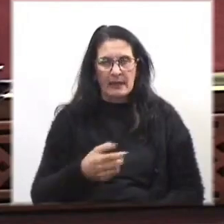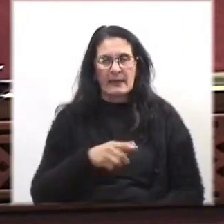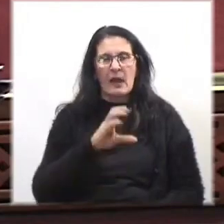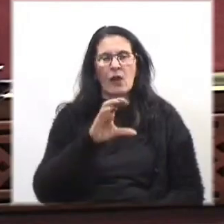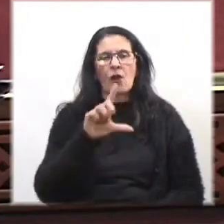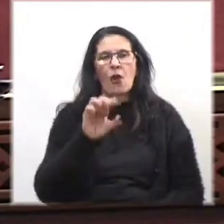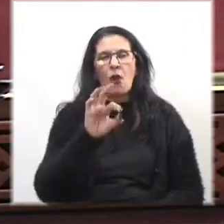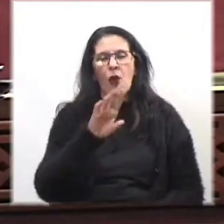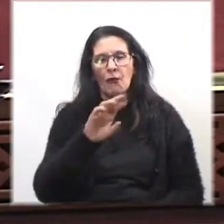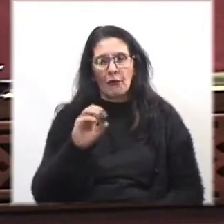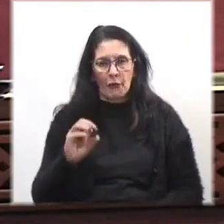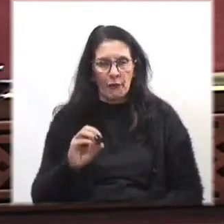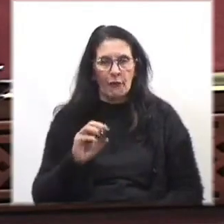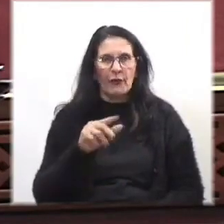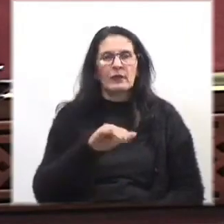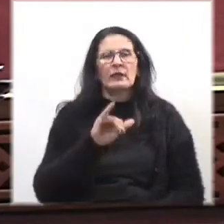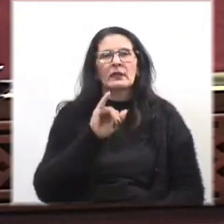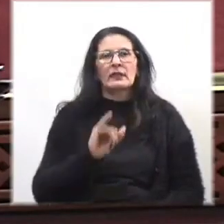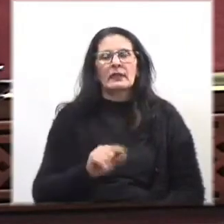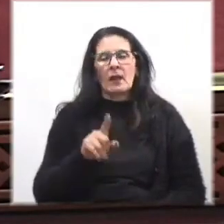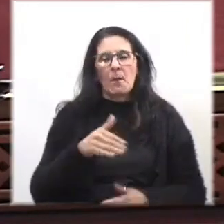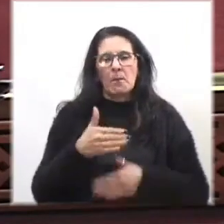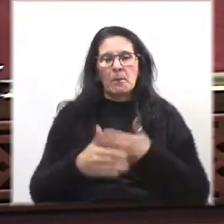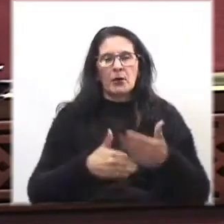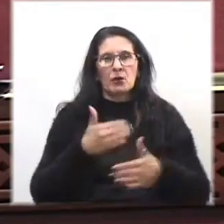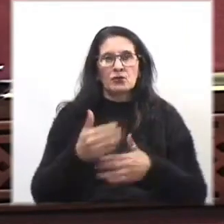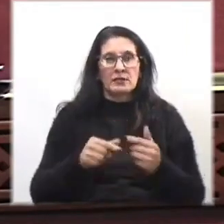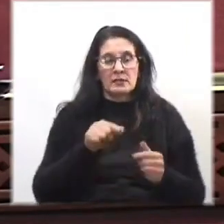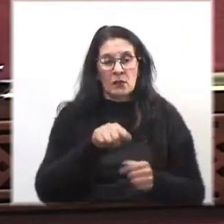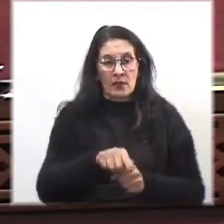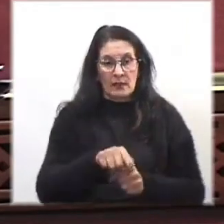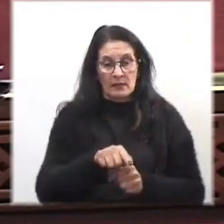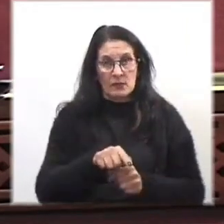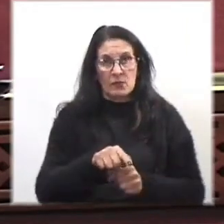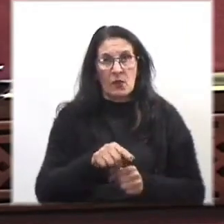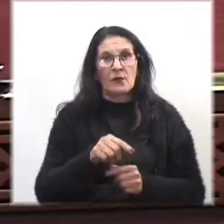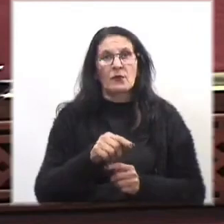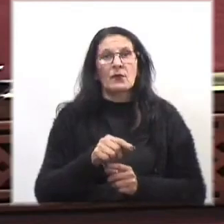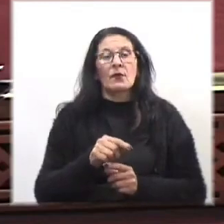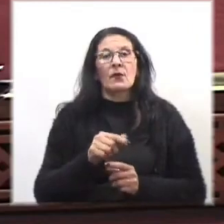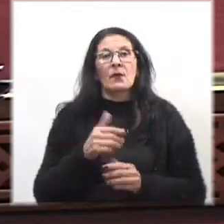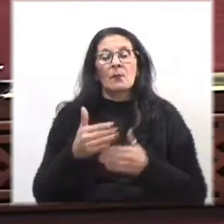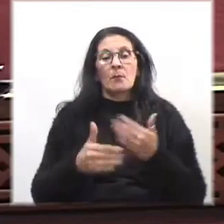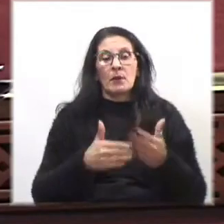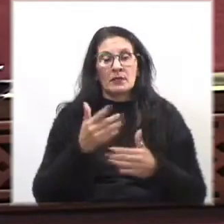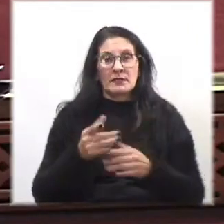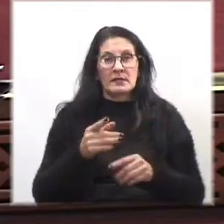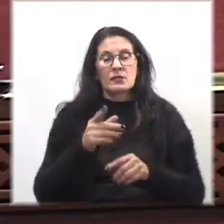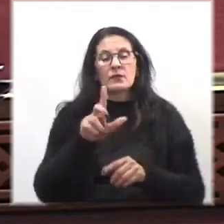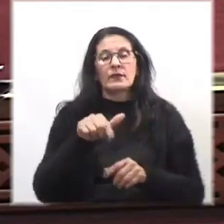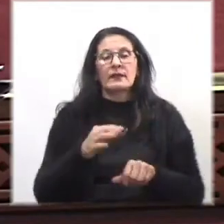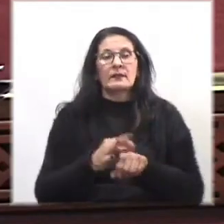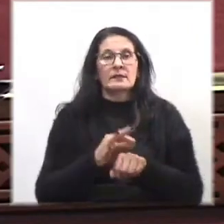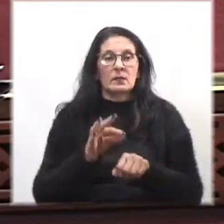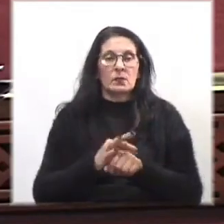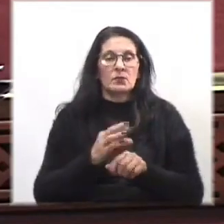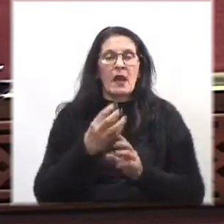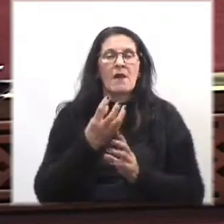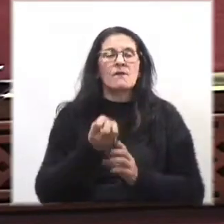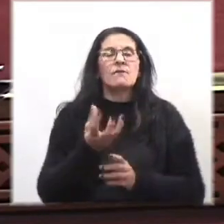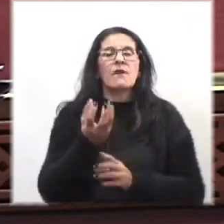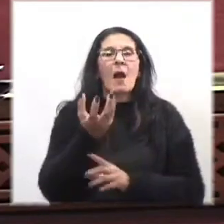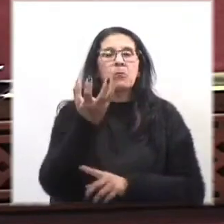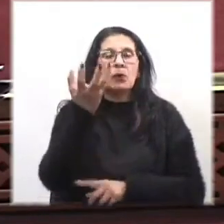cloro, peróxido de cloro, y que del proceso sale, escuche bien, me da risa, celulosa, vapor de agua,